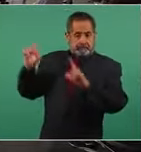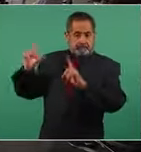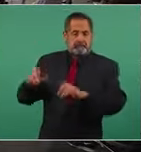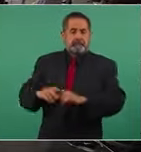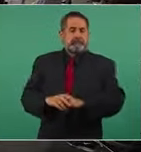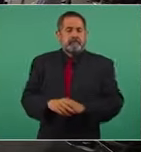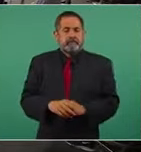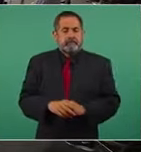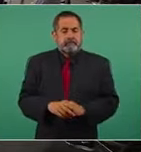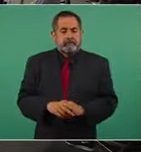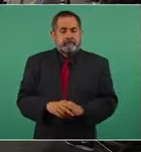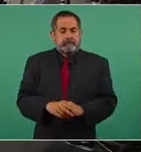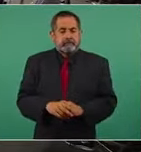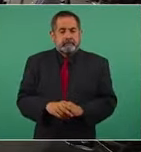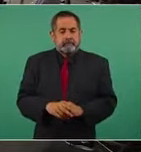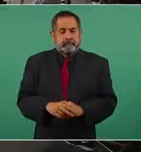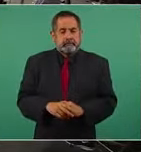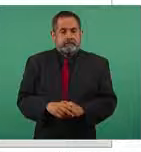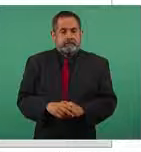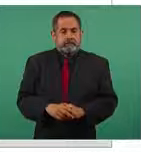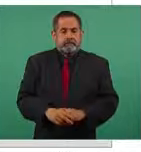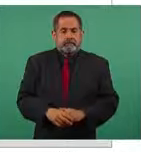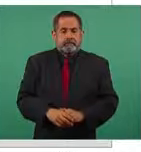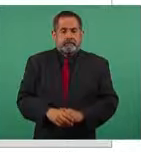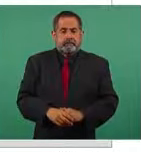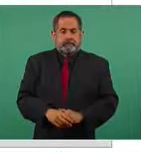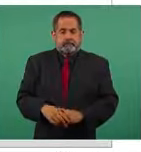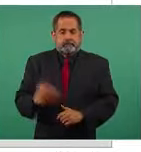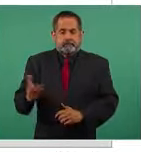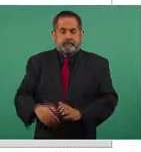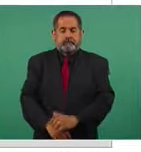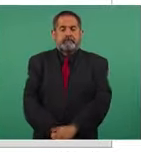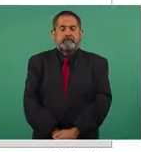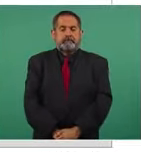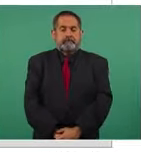este es el dato que dio a conocer